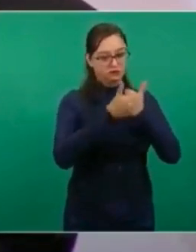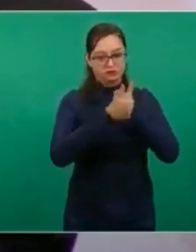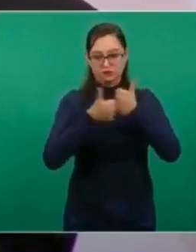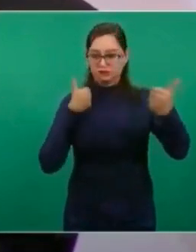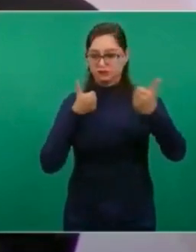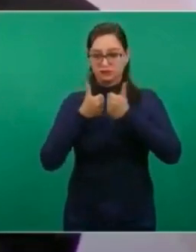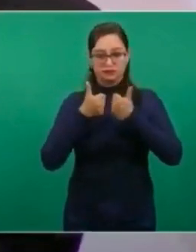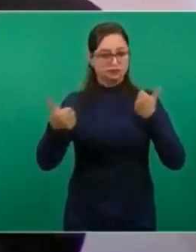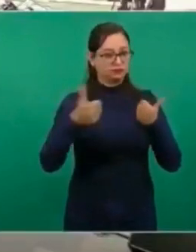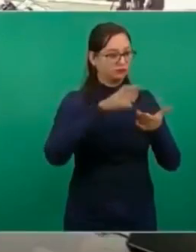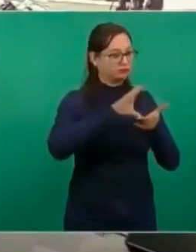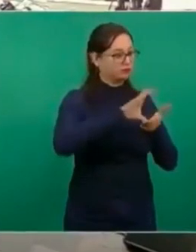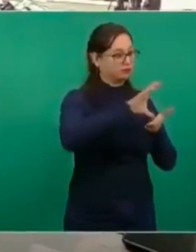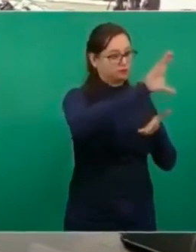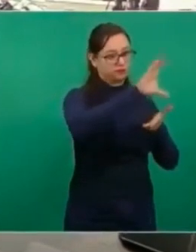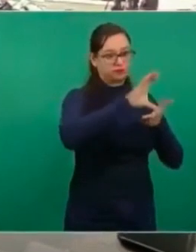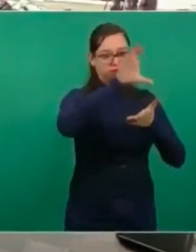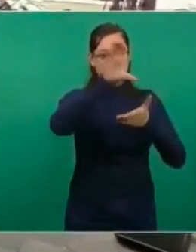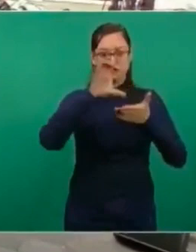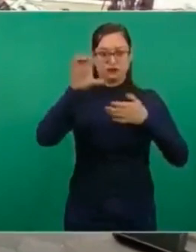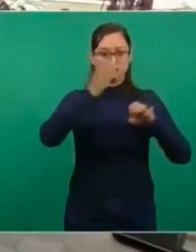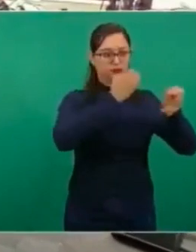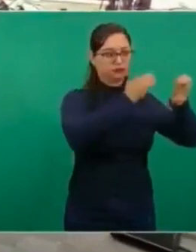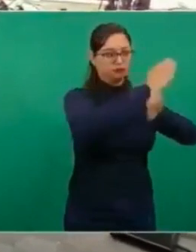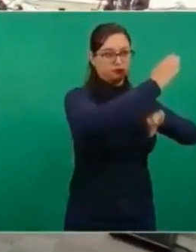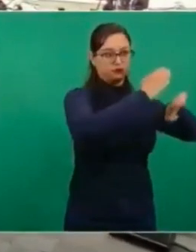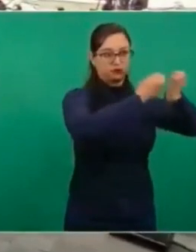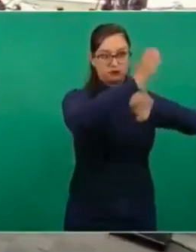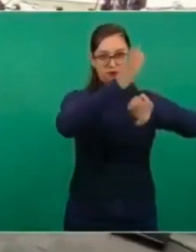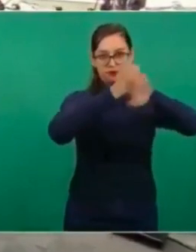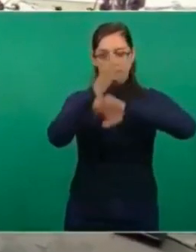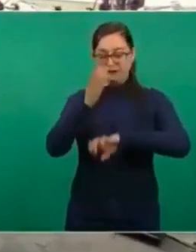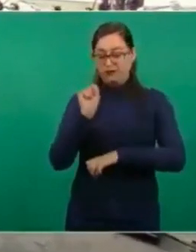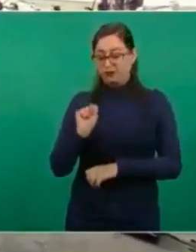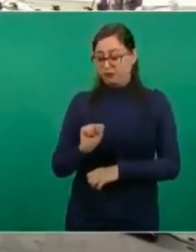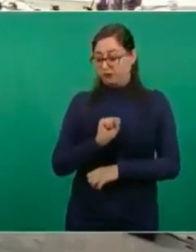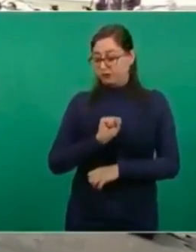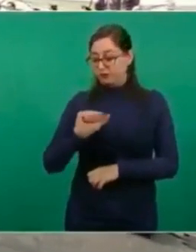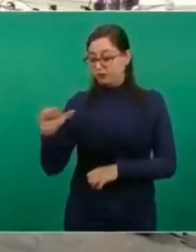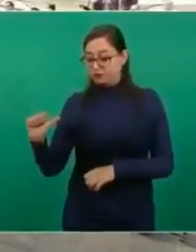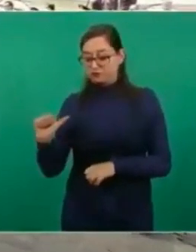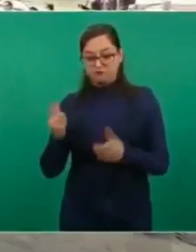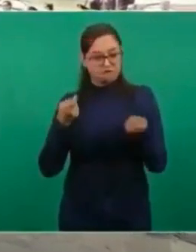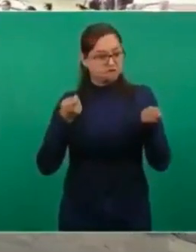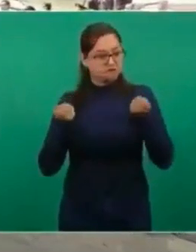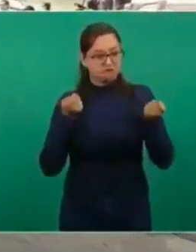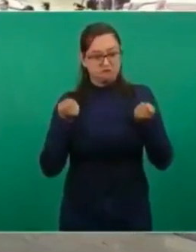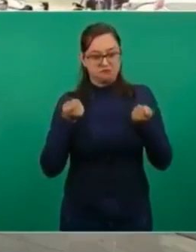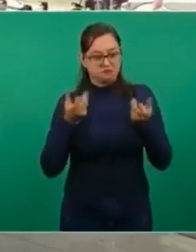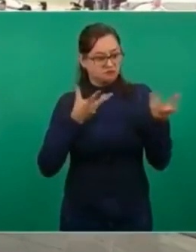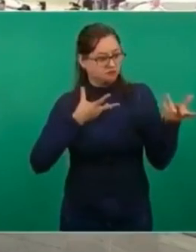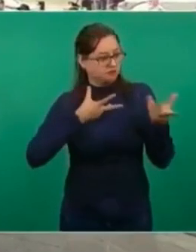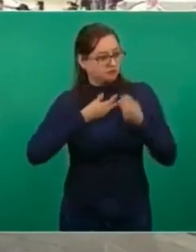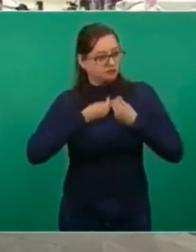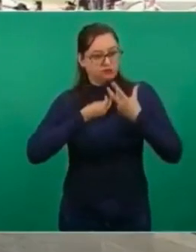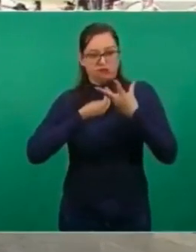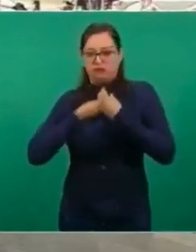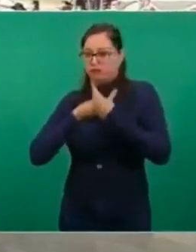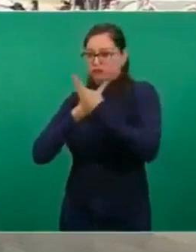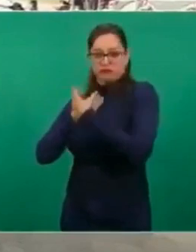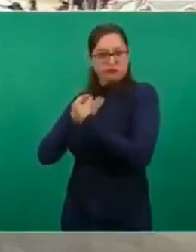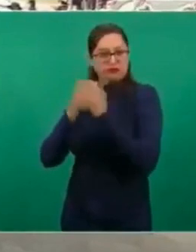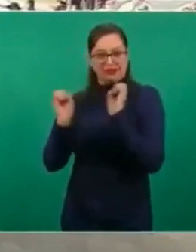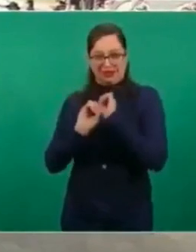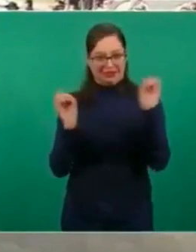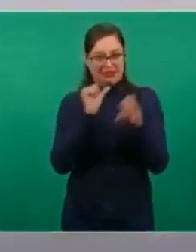la Secretaría de Salud vacía como un cascarón porque se